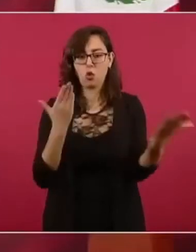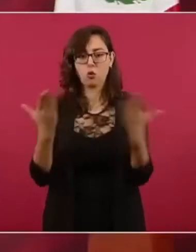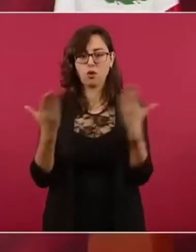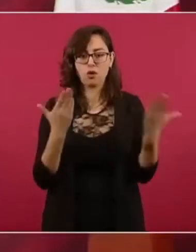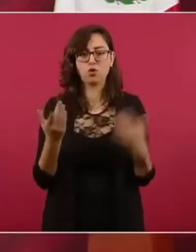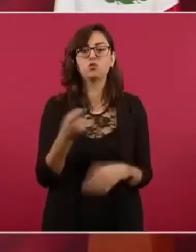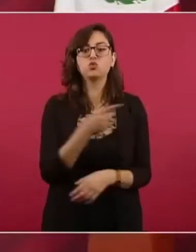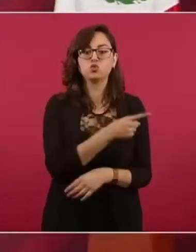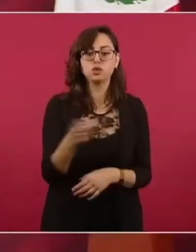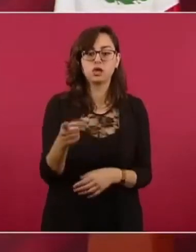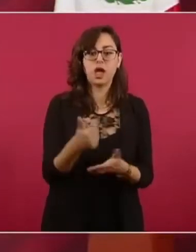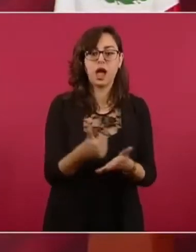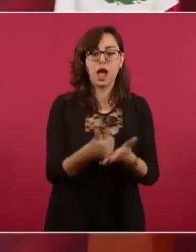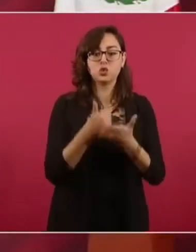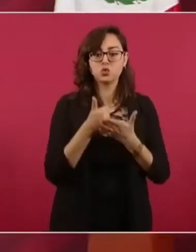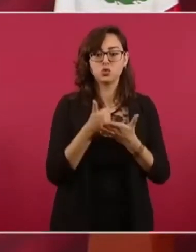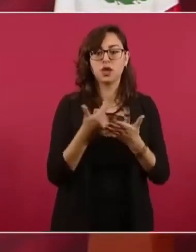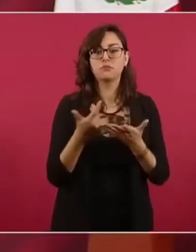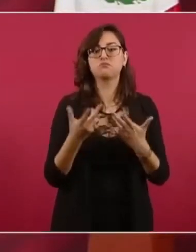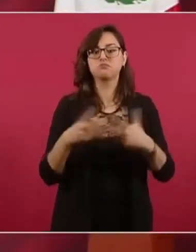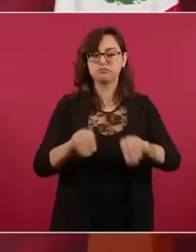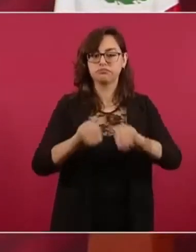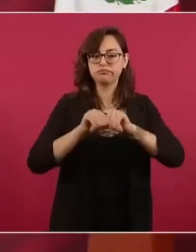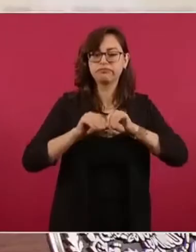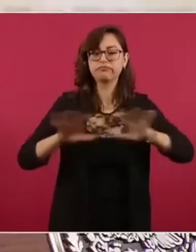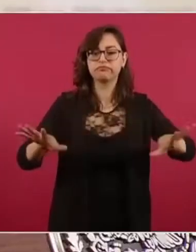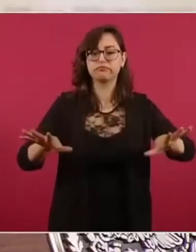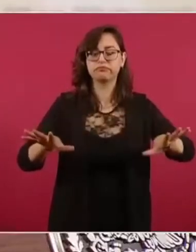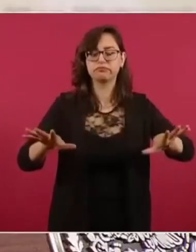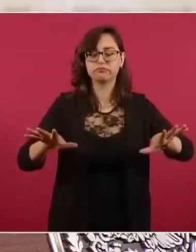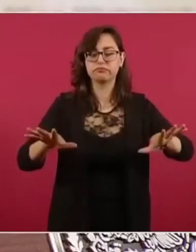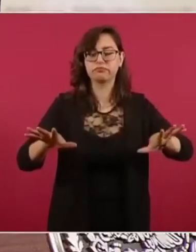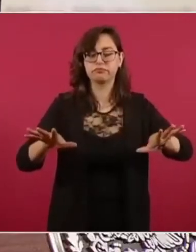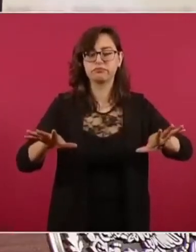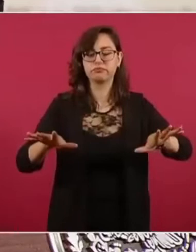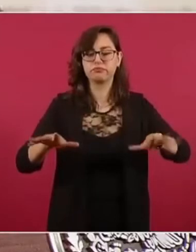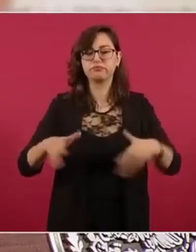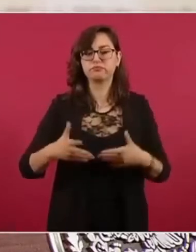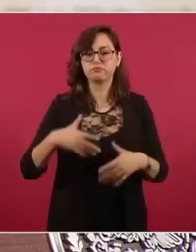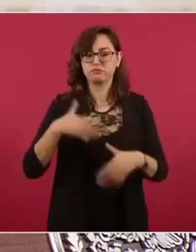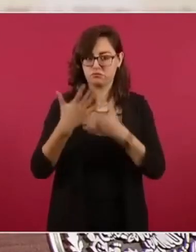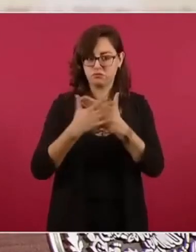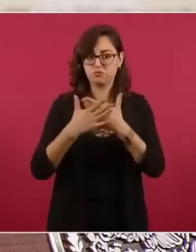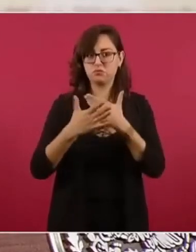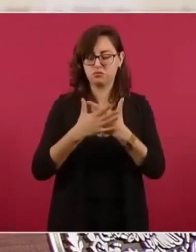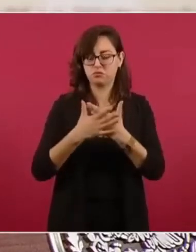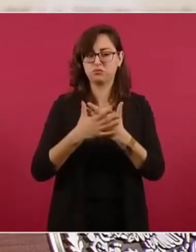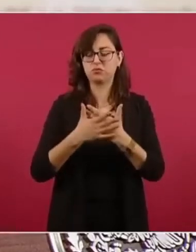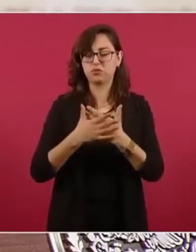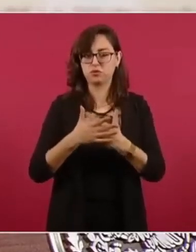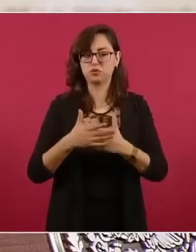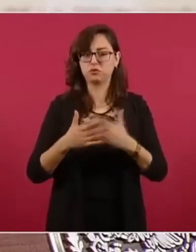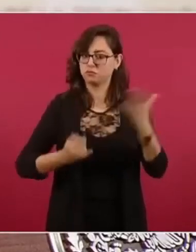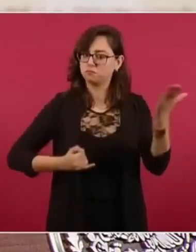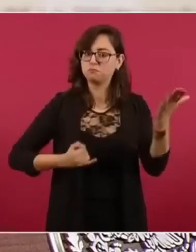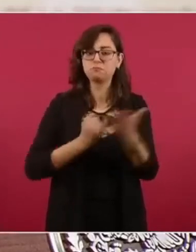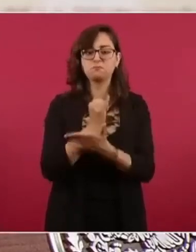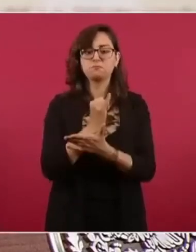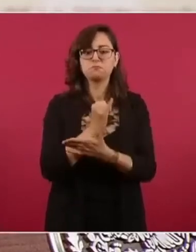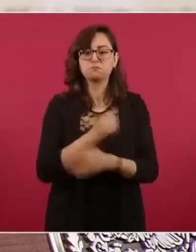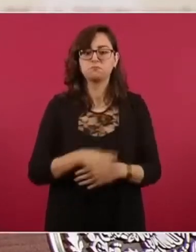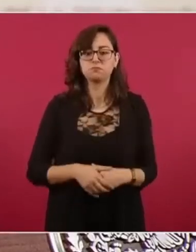analicen y se tome más adelante la decisión.